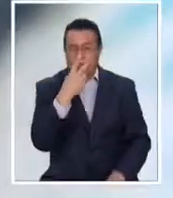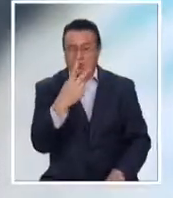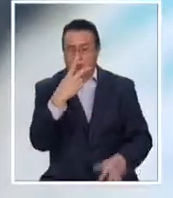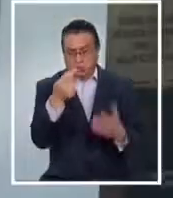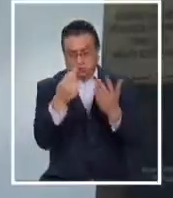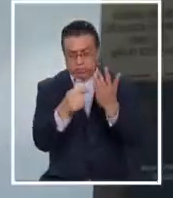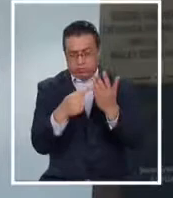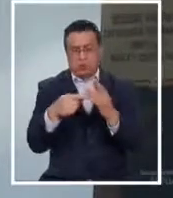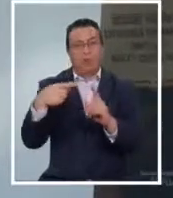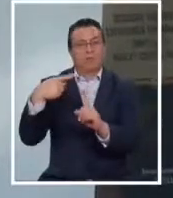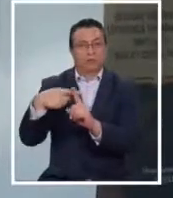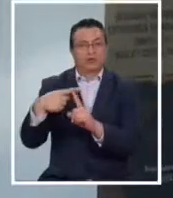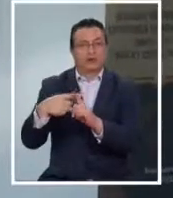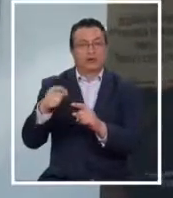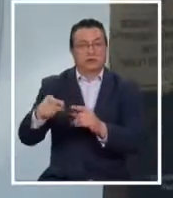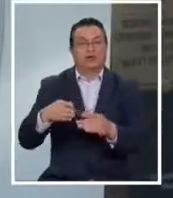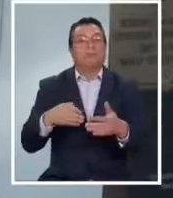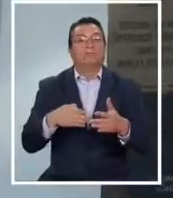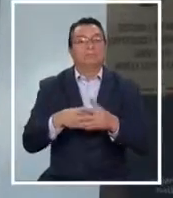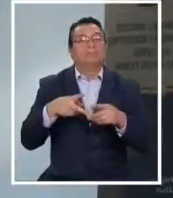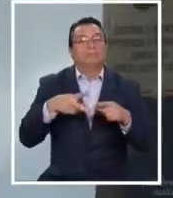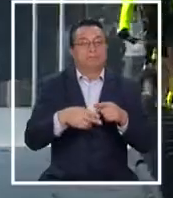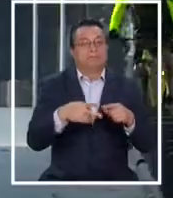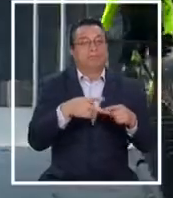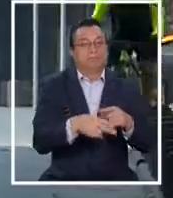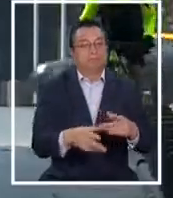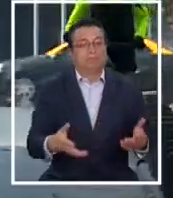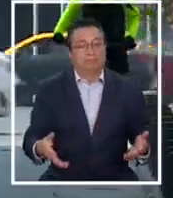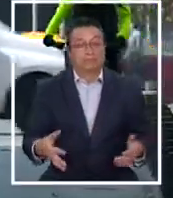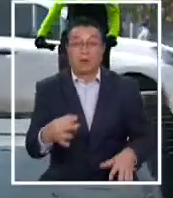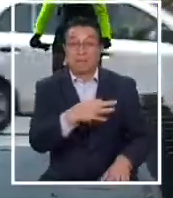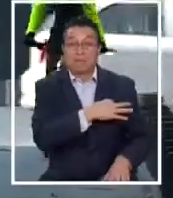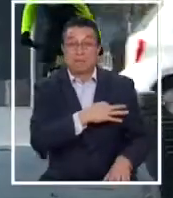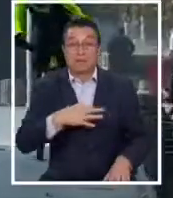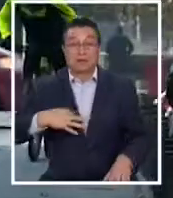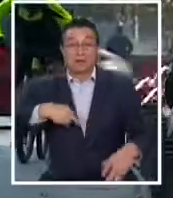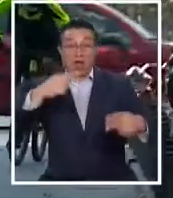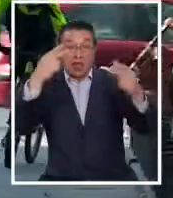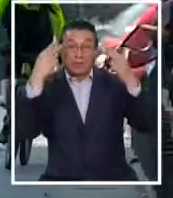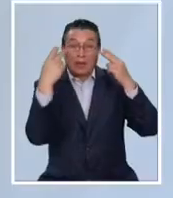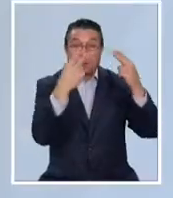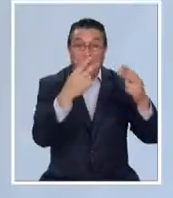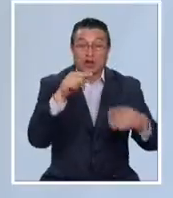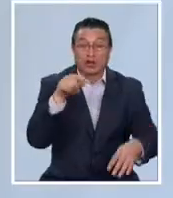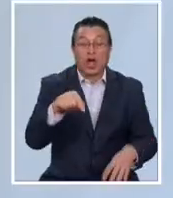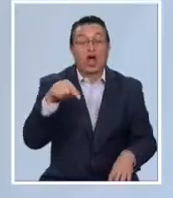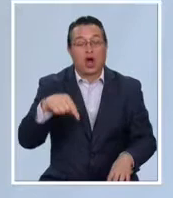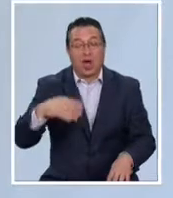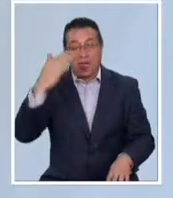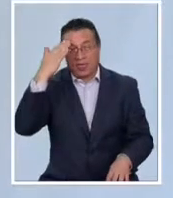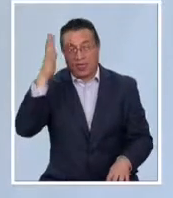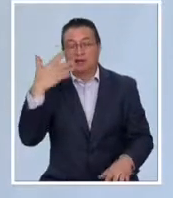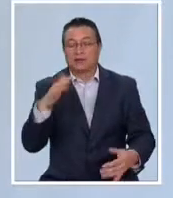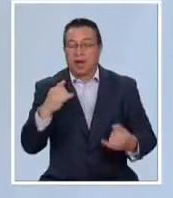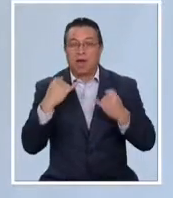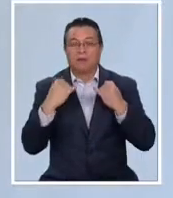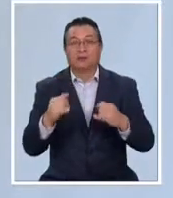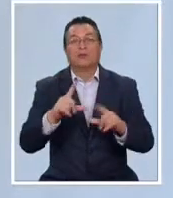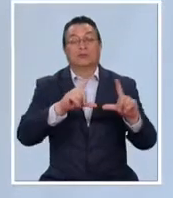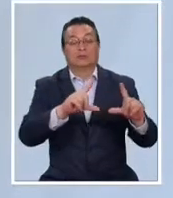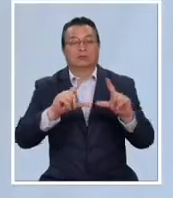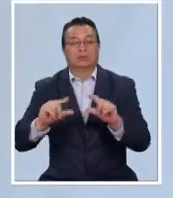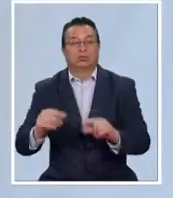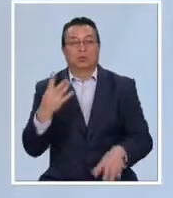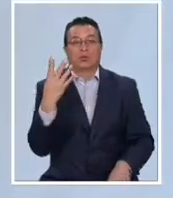resultados positivos de estas restricciones. El Ministerio de Transporte hoy día ha informado que se ha reducido un